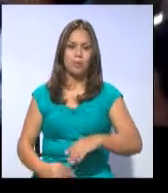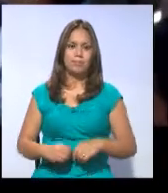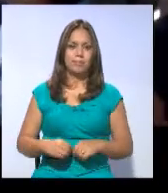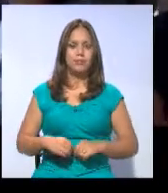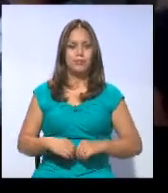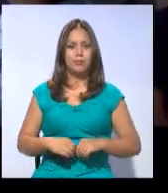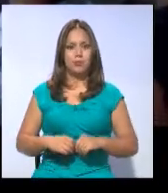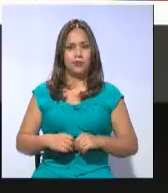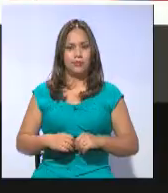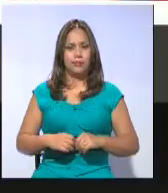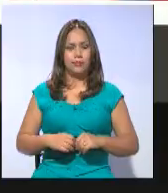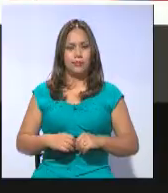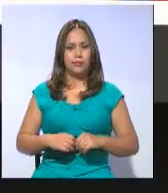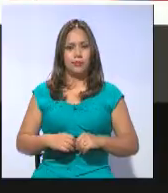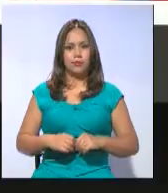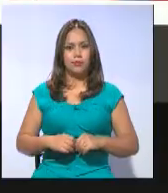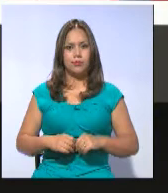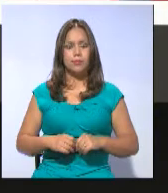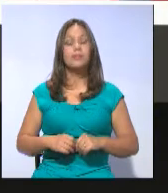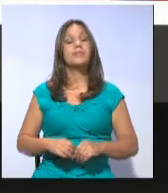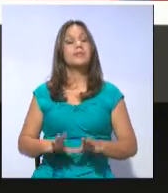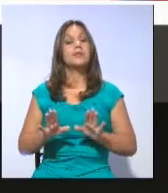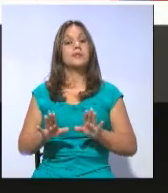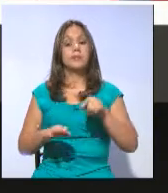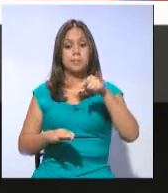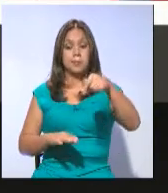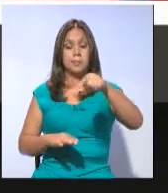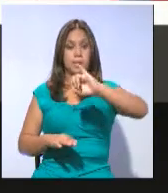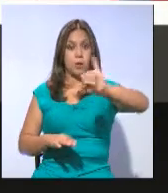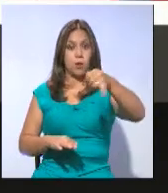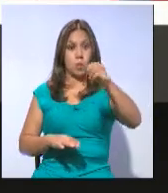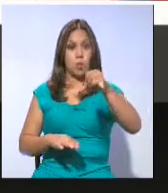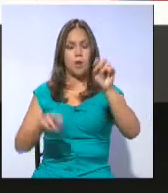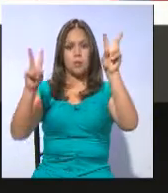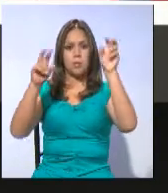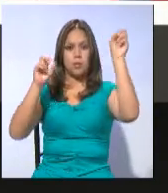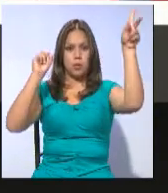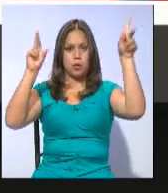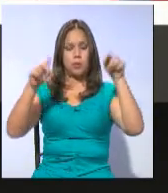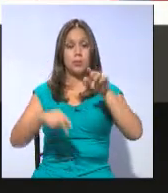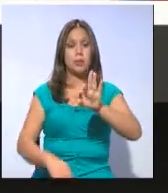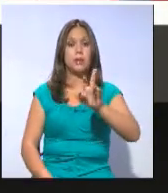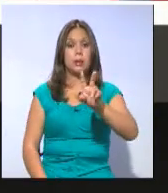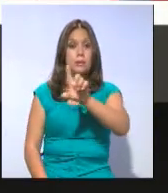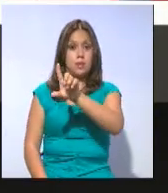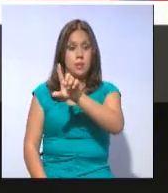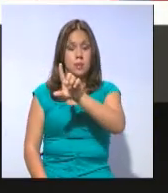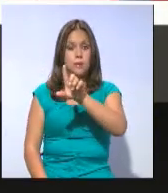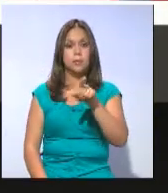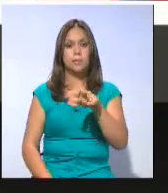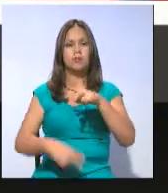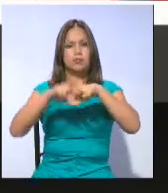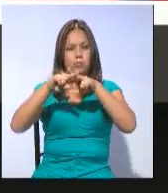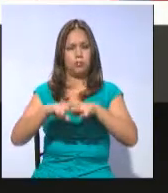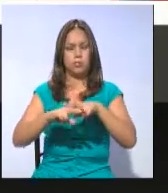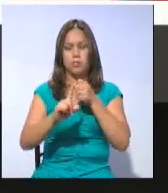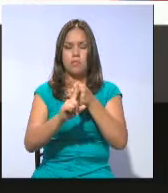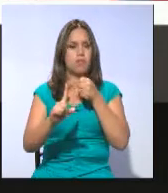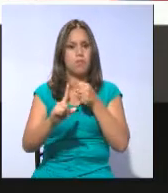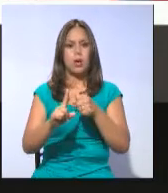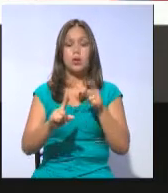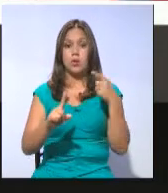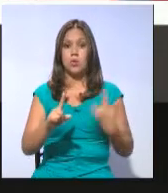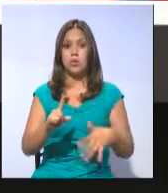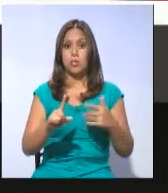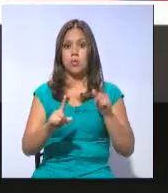TVL Noticias. Este jueves, en el programa Termómetro Ciudadanos de los Medios Legislativos, se analizó el impacto que ha tenido la